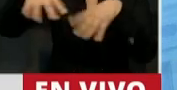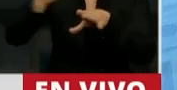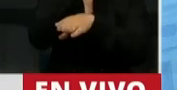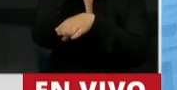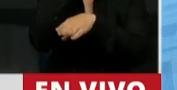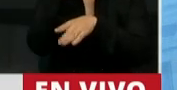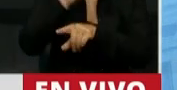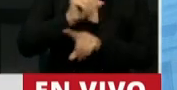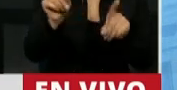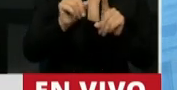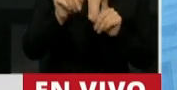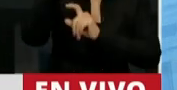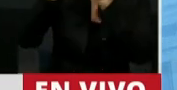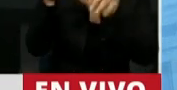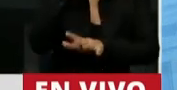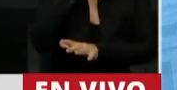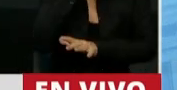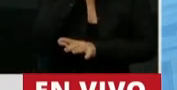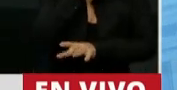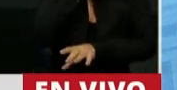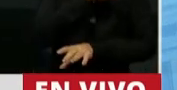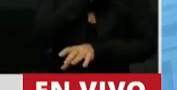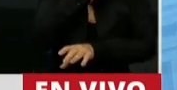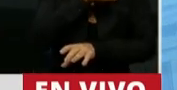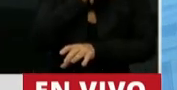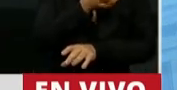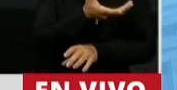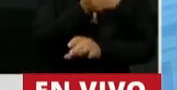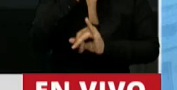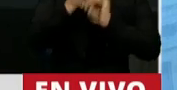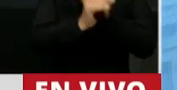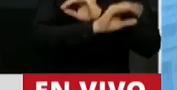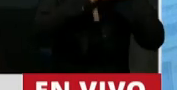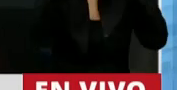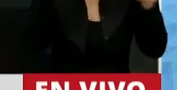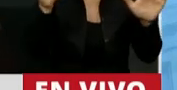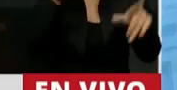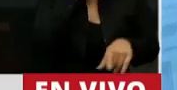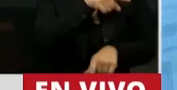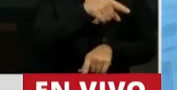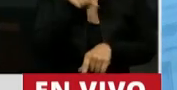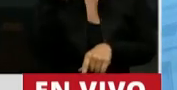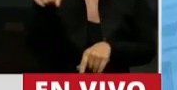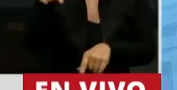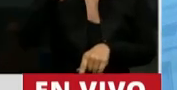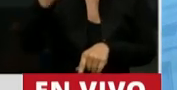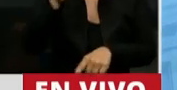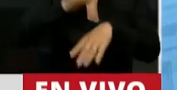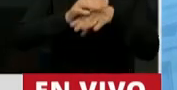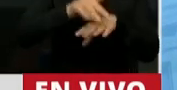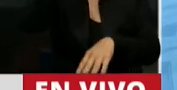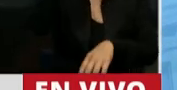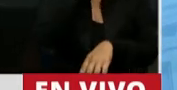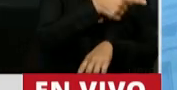pero que los testigos pudieron echar luz y entonces murió a manos de la policía.